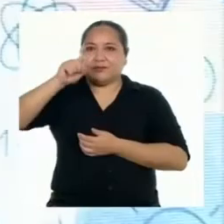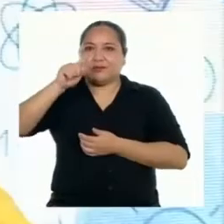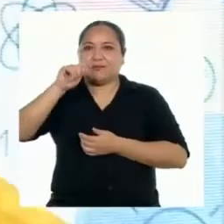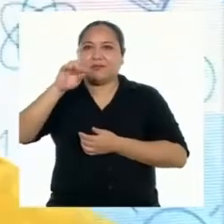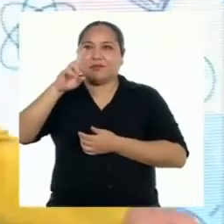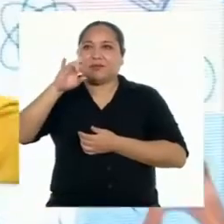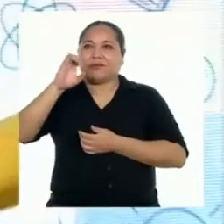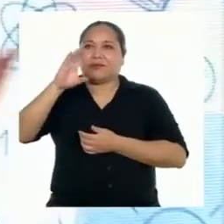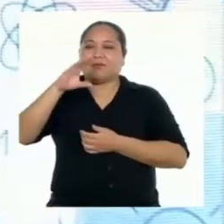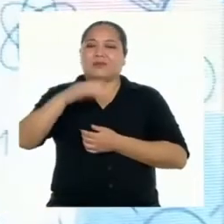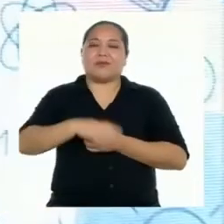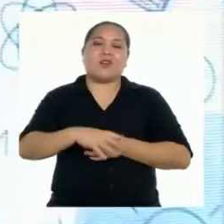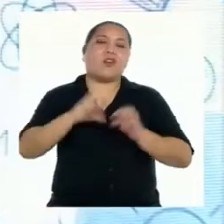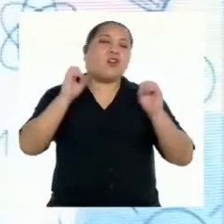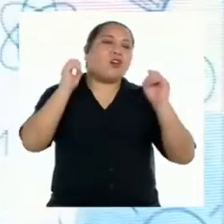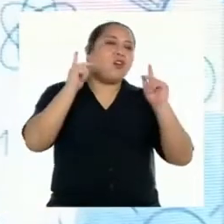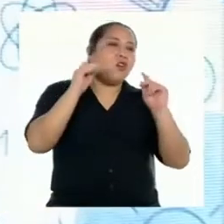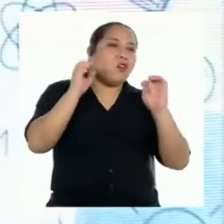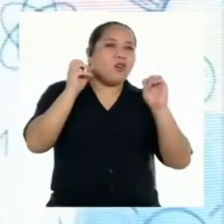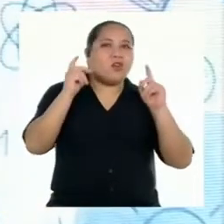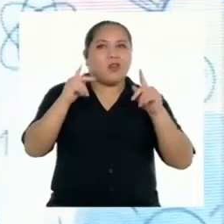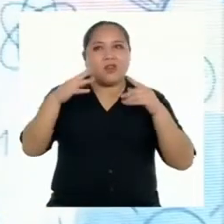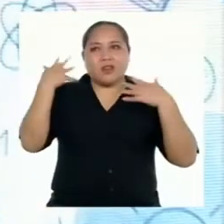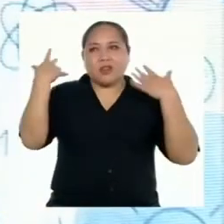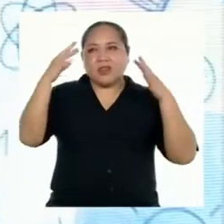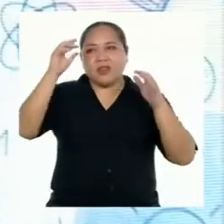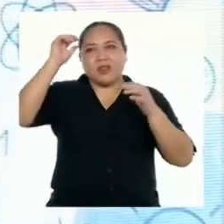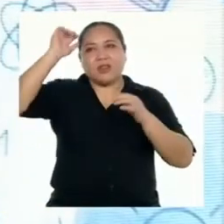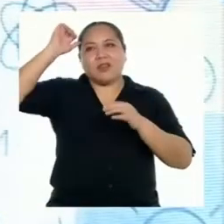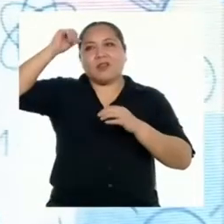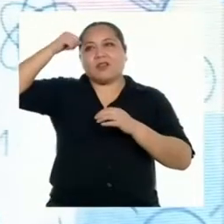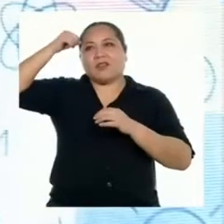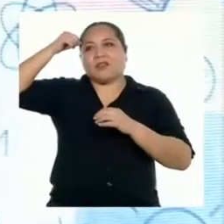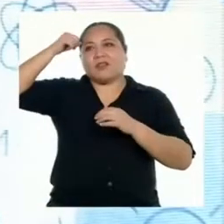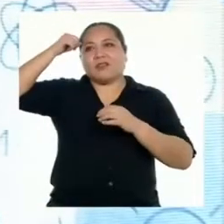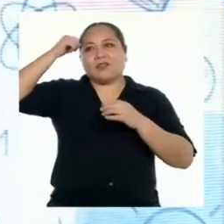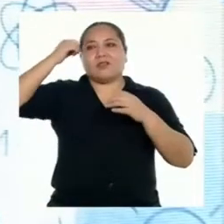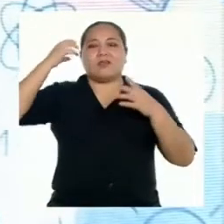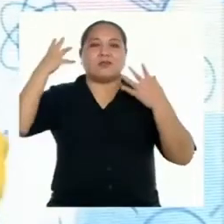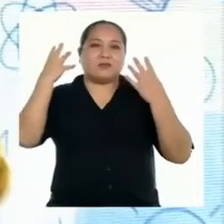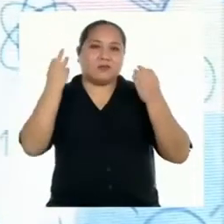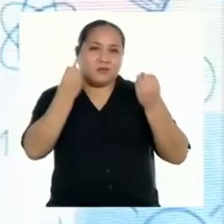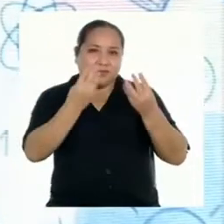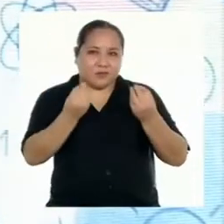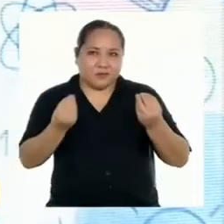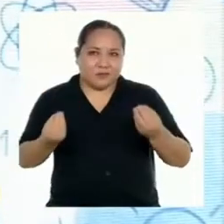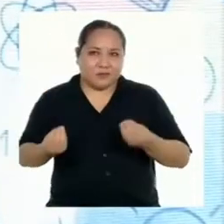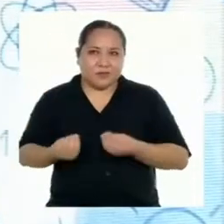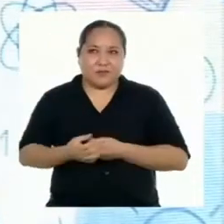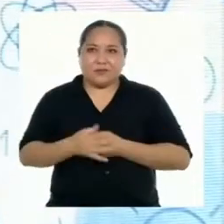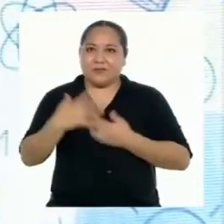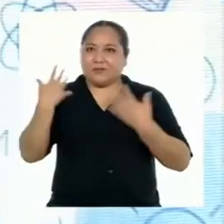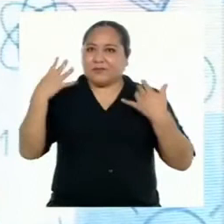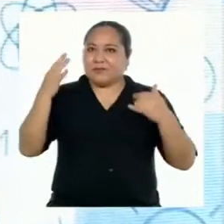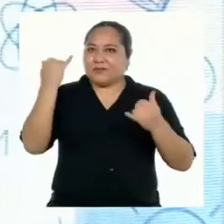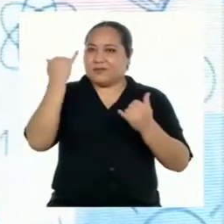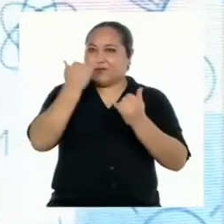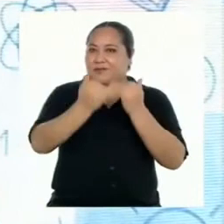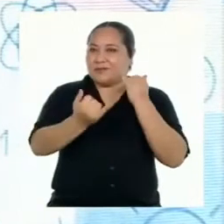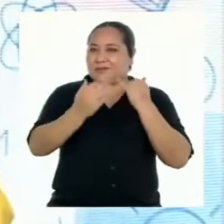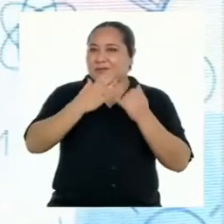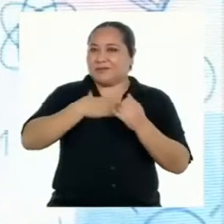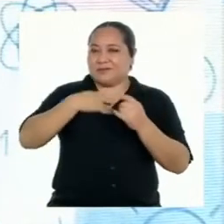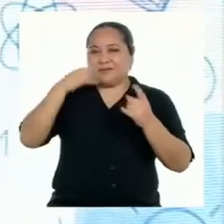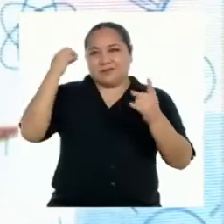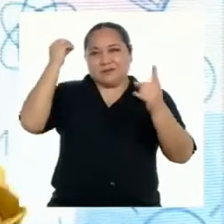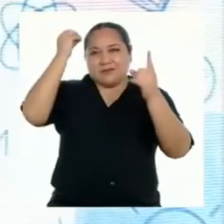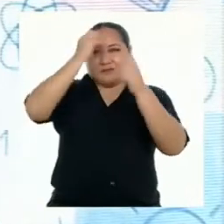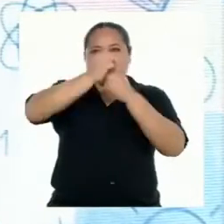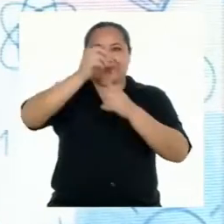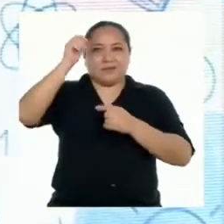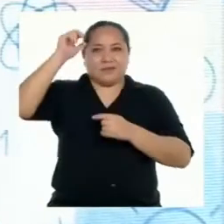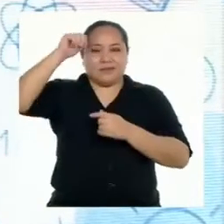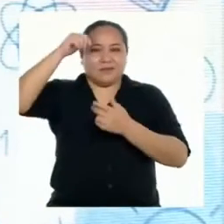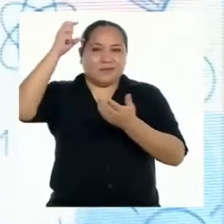Bueno, bueno, al parecer ya recordaron bastante. Con eso ya cumplí con mi misión. Recuerden que lo más importante es